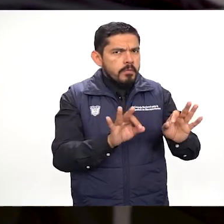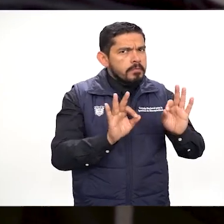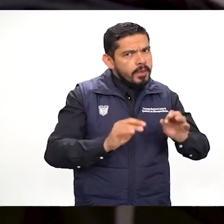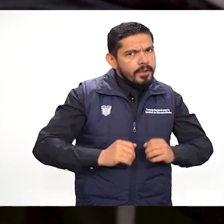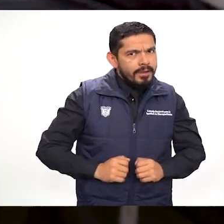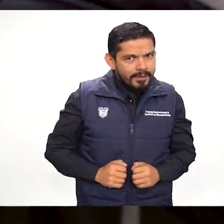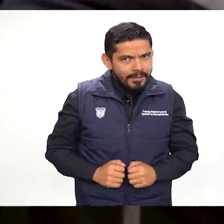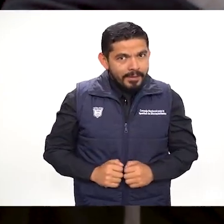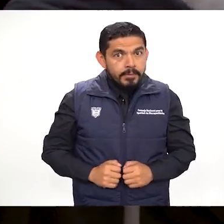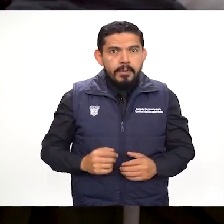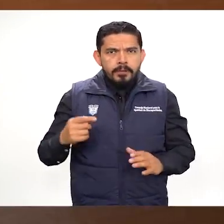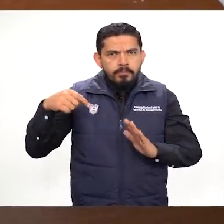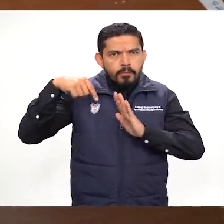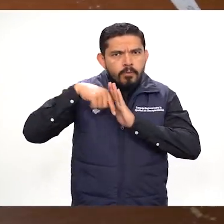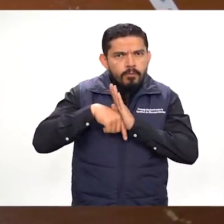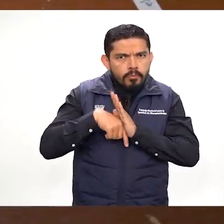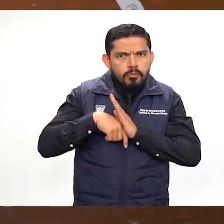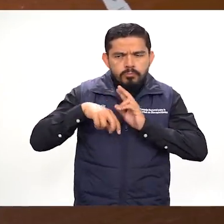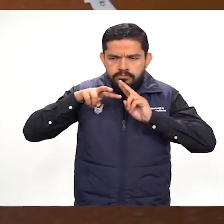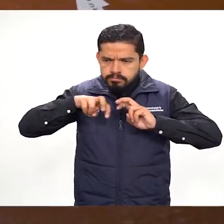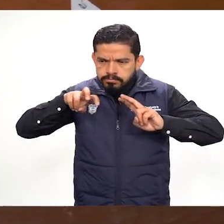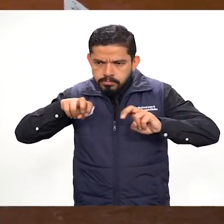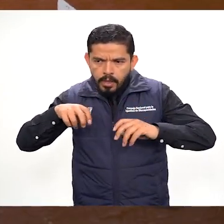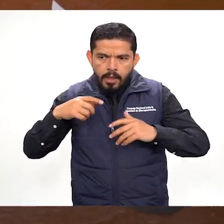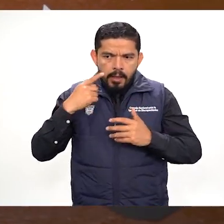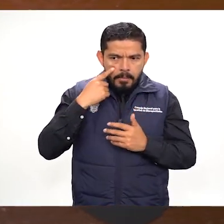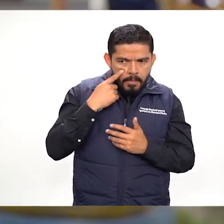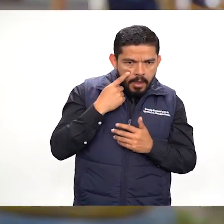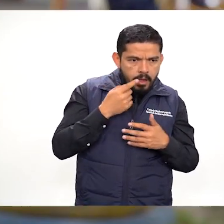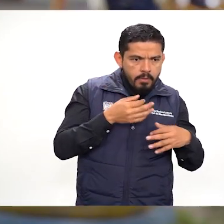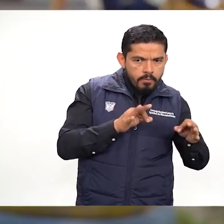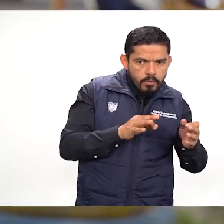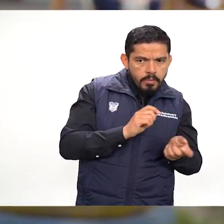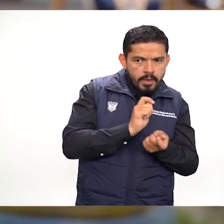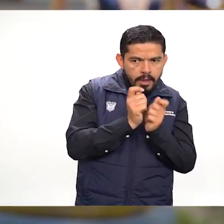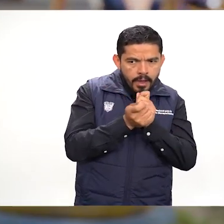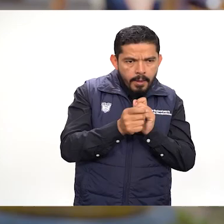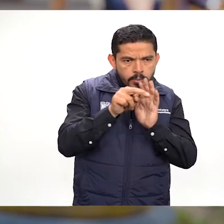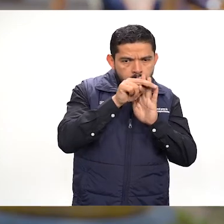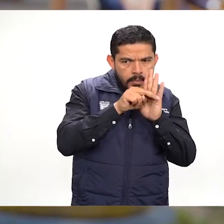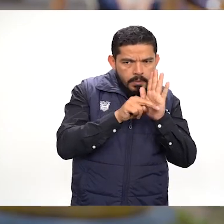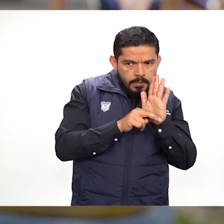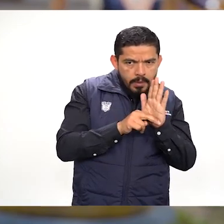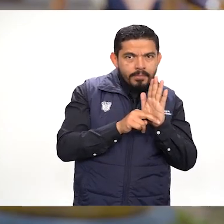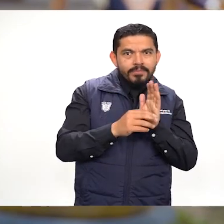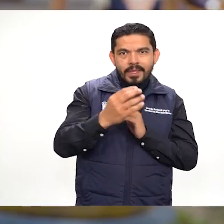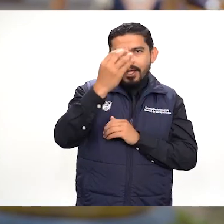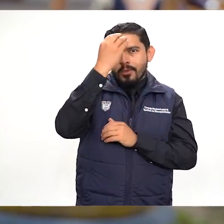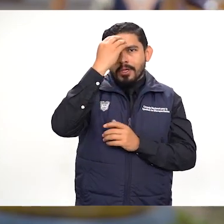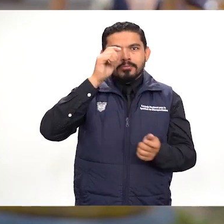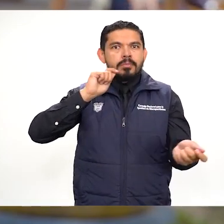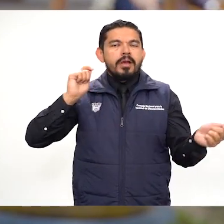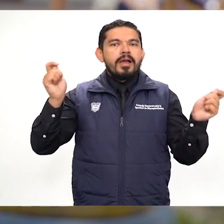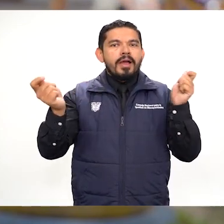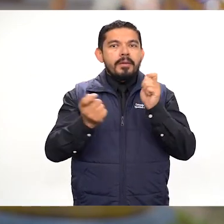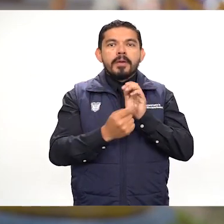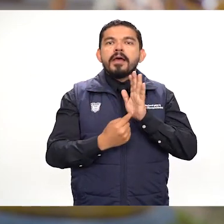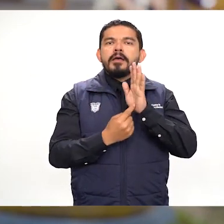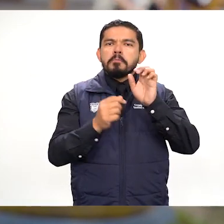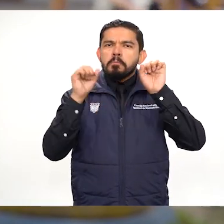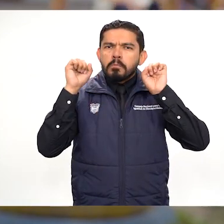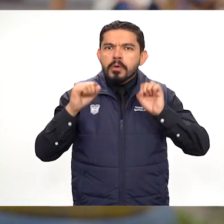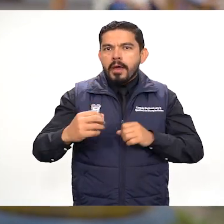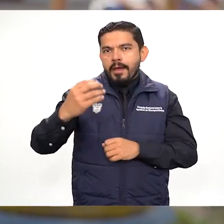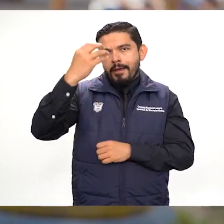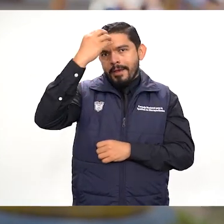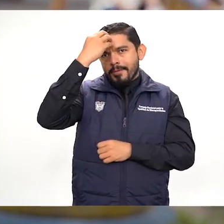Vamos profundizando y vamos tomando mecanismos, vamos tomando políticas profundas en la educación. Esto es